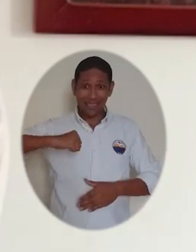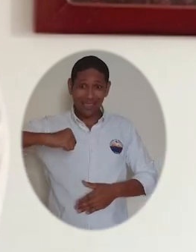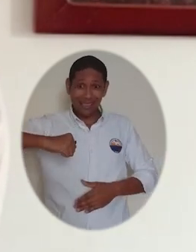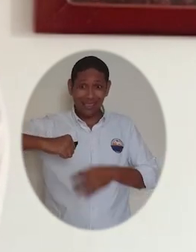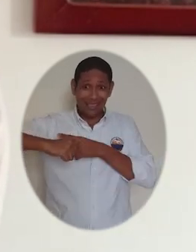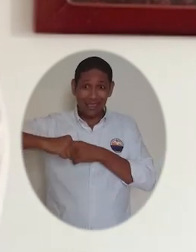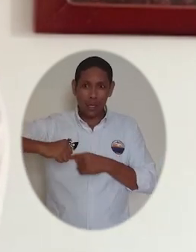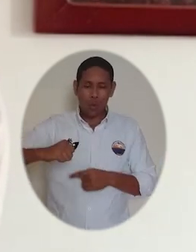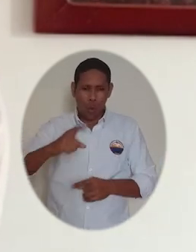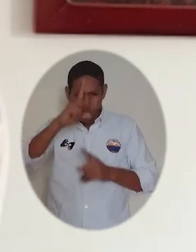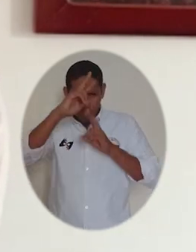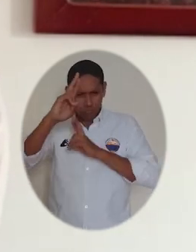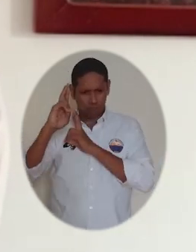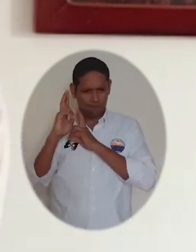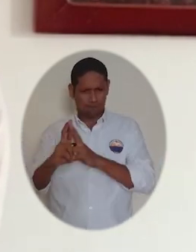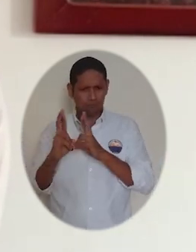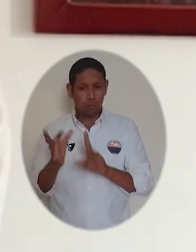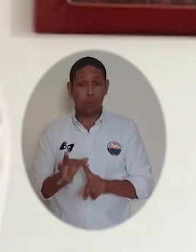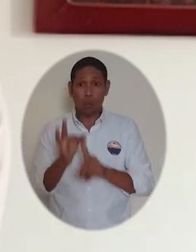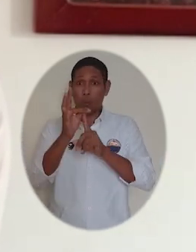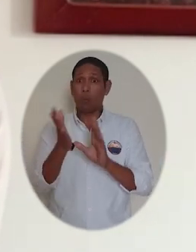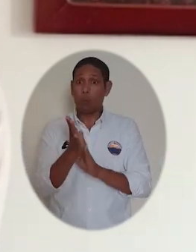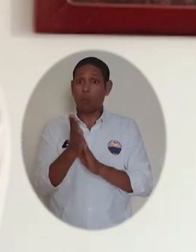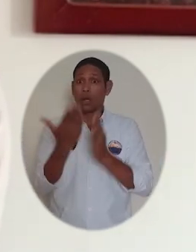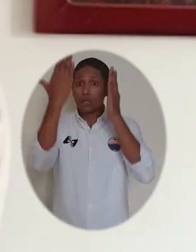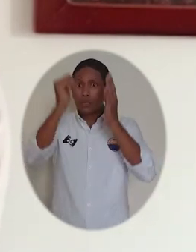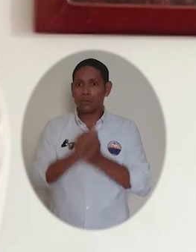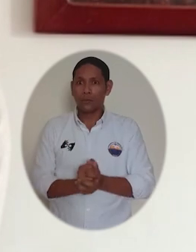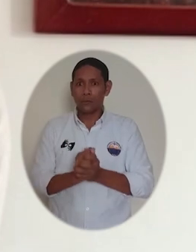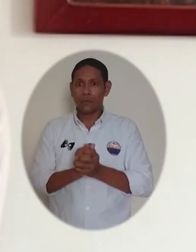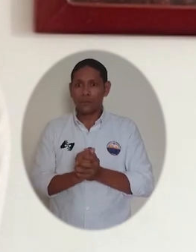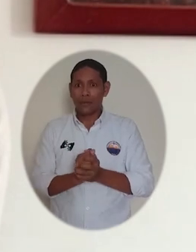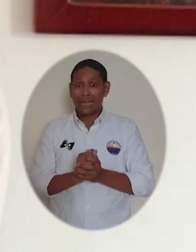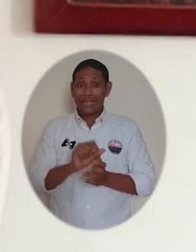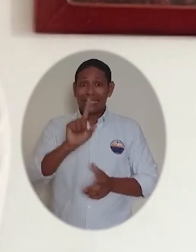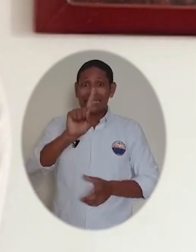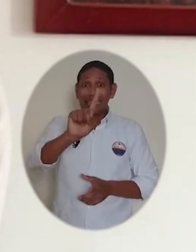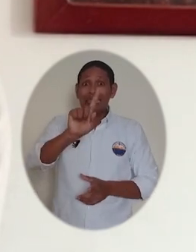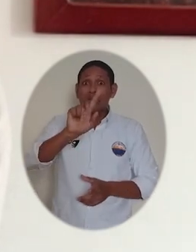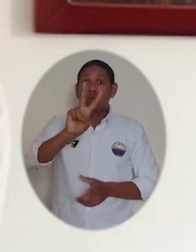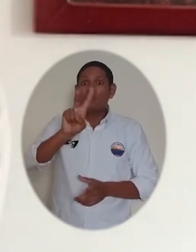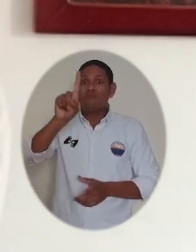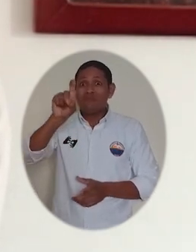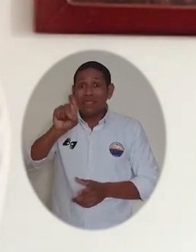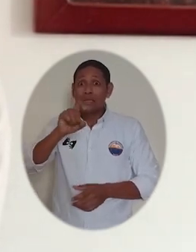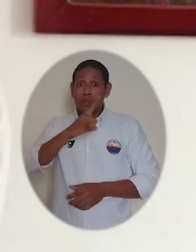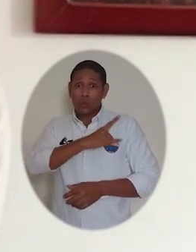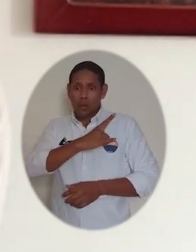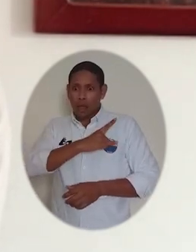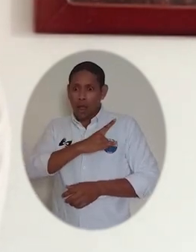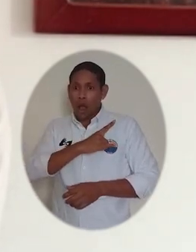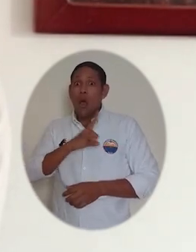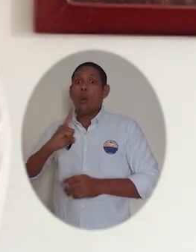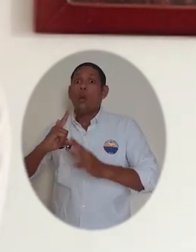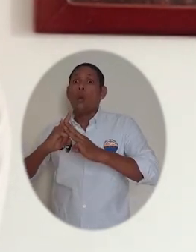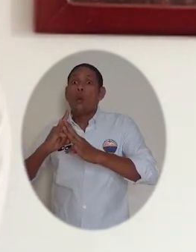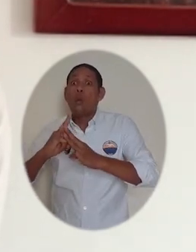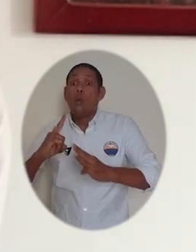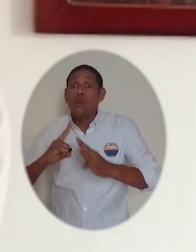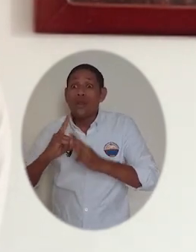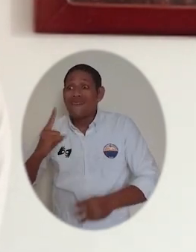Ministerio de Justicia y del Derecho nos haga un reconocimiento y una exaltación por ser la primera universidad de las